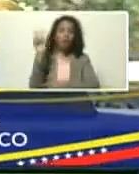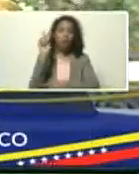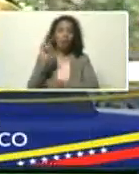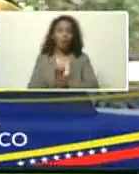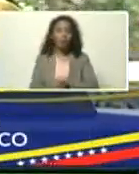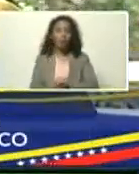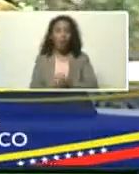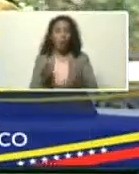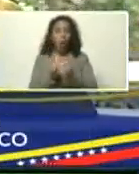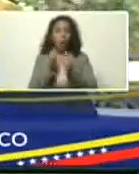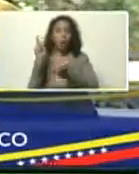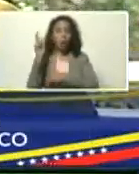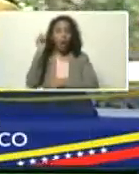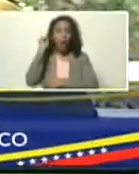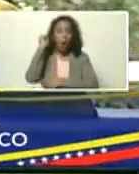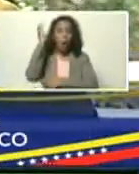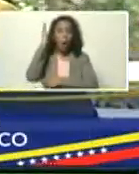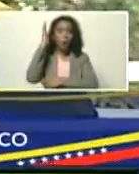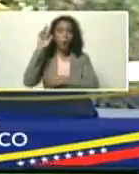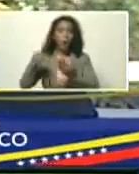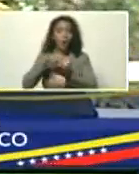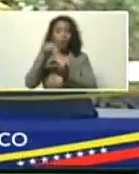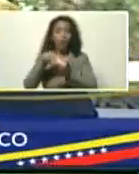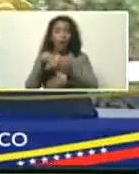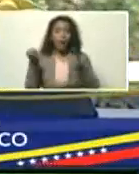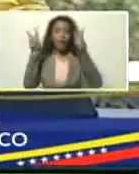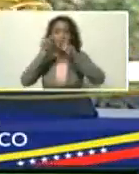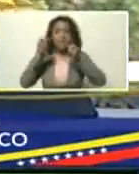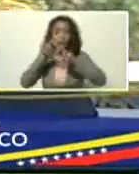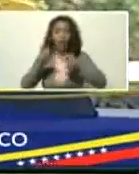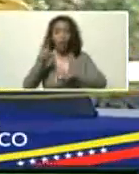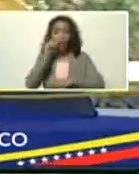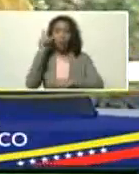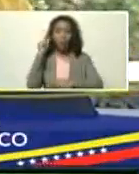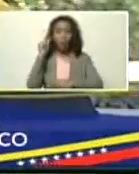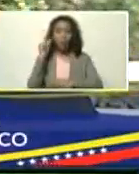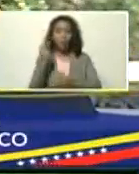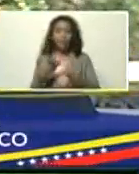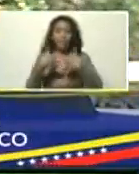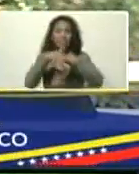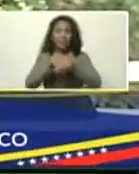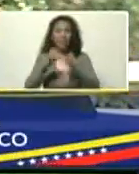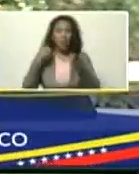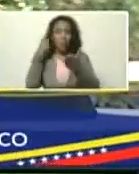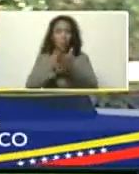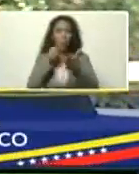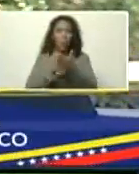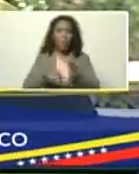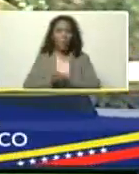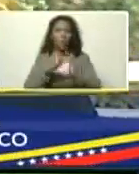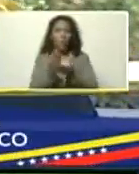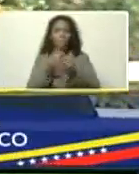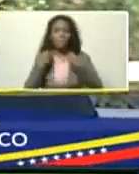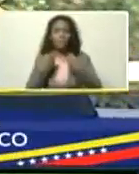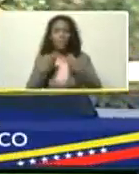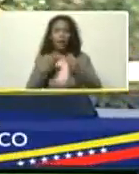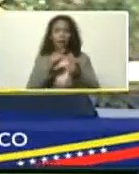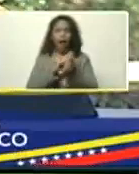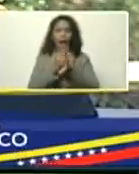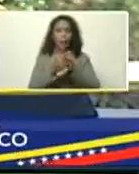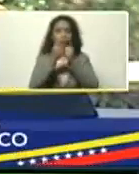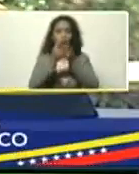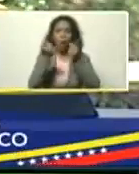con este congreso nacional, de investigadores, e investigadoras, se inserta, en la lucha mundial, para el cambio